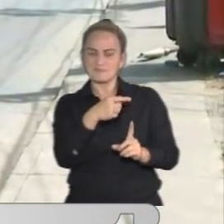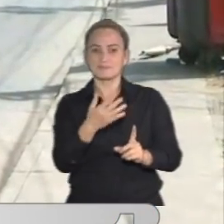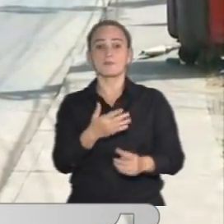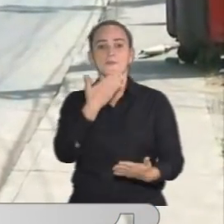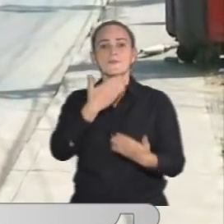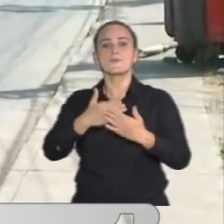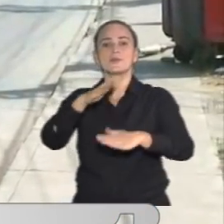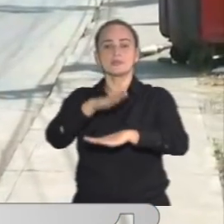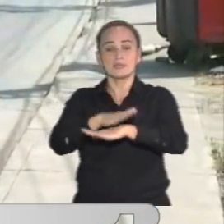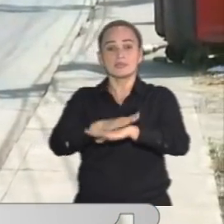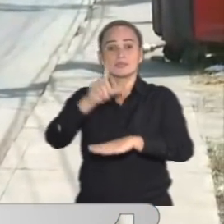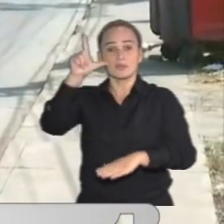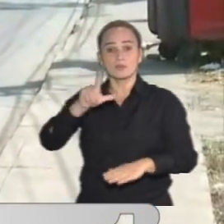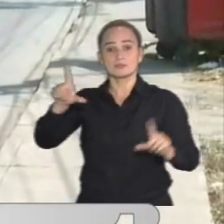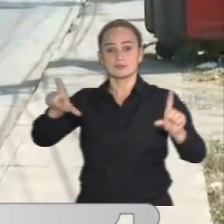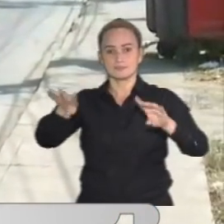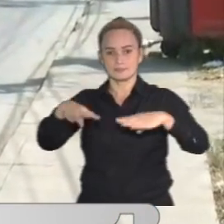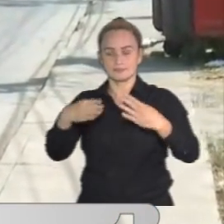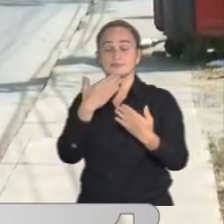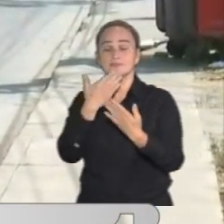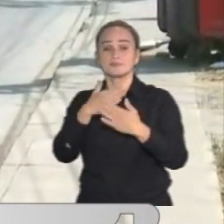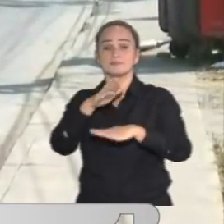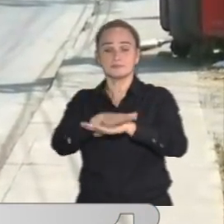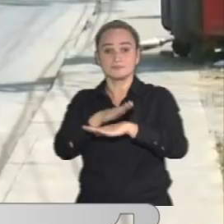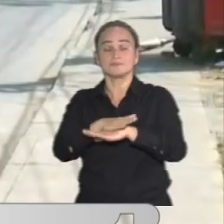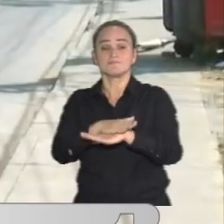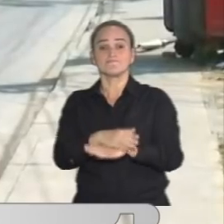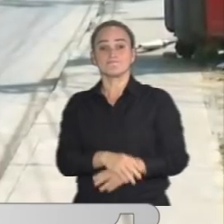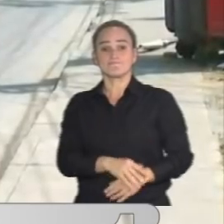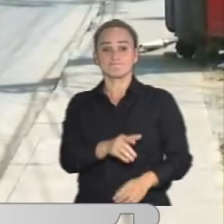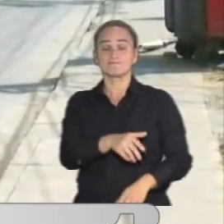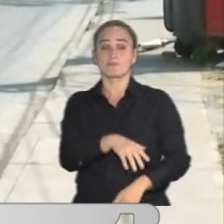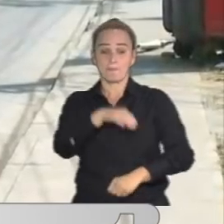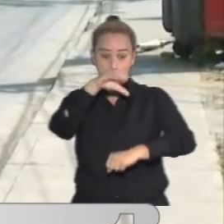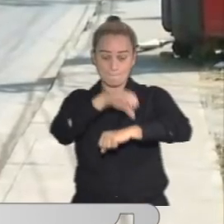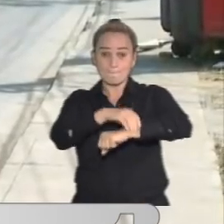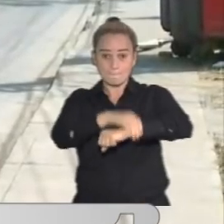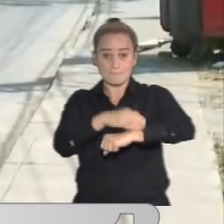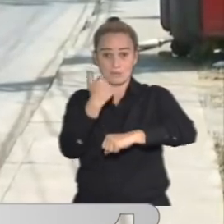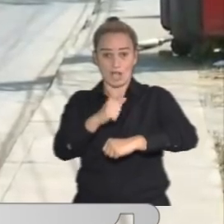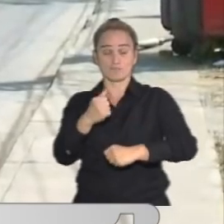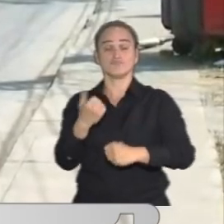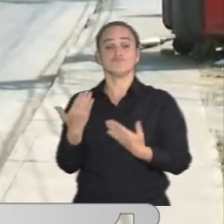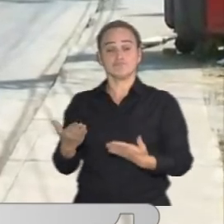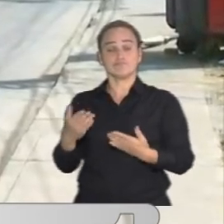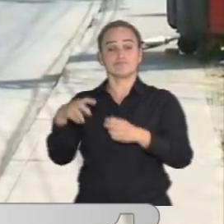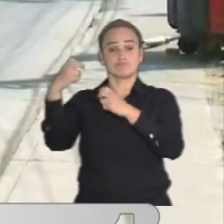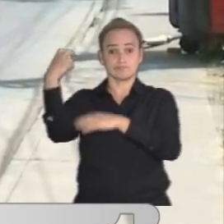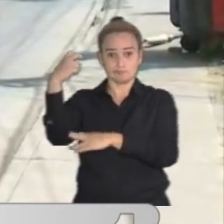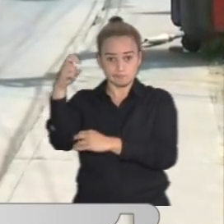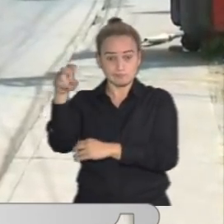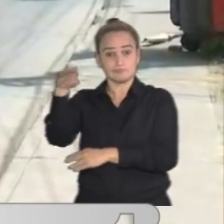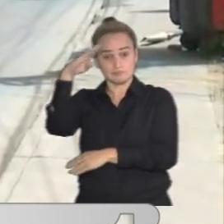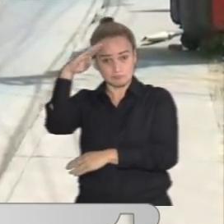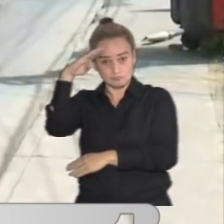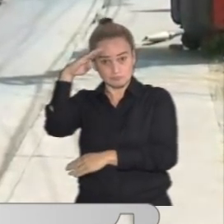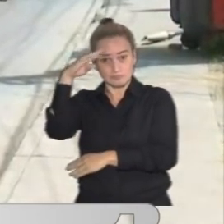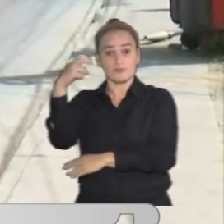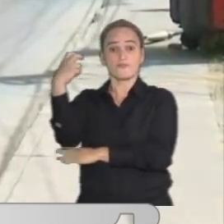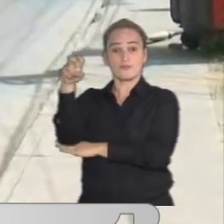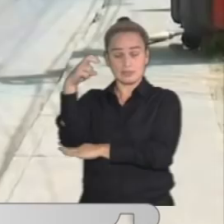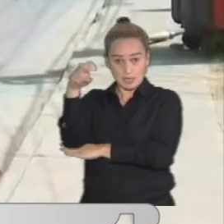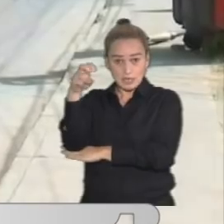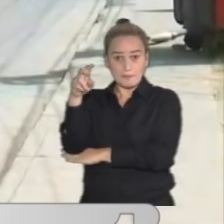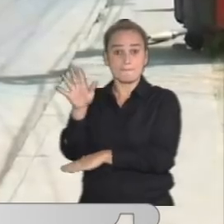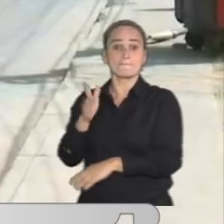Buenas tardes, Luisa y televidentes. Pues el atacante fue puesto a disposición de las autoridades competentes. En este caso, la Fiscalía